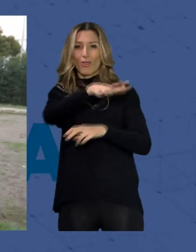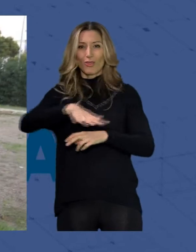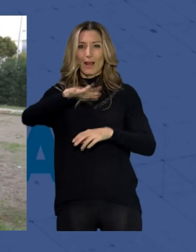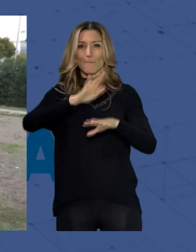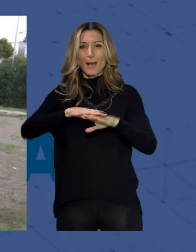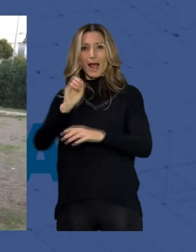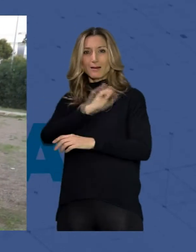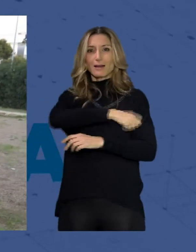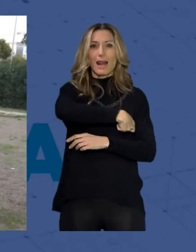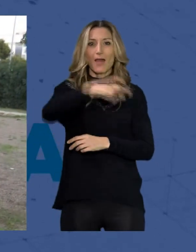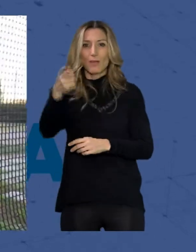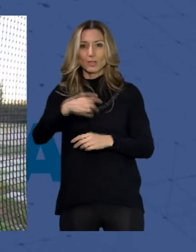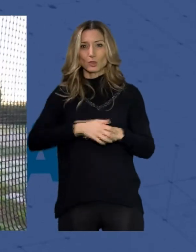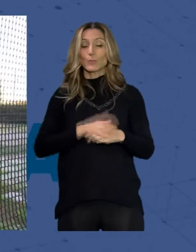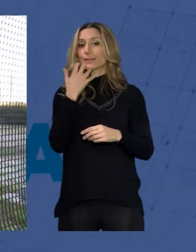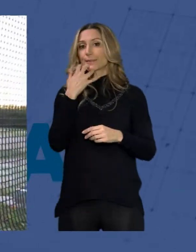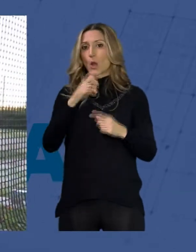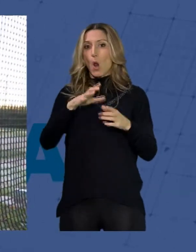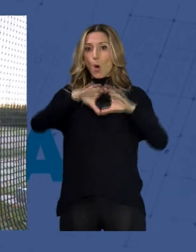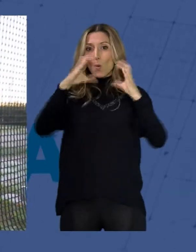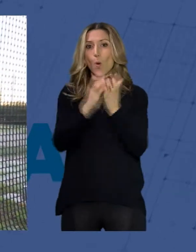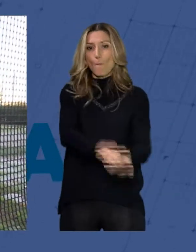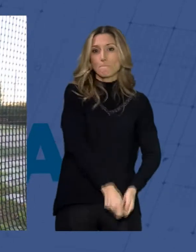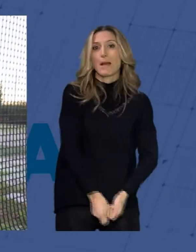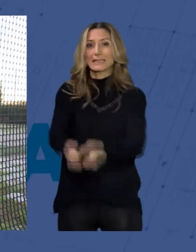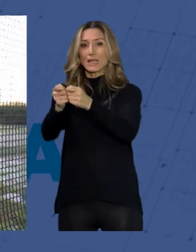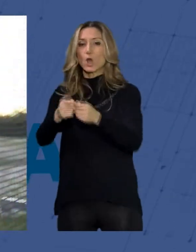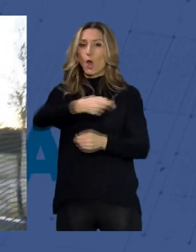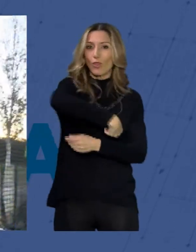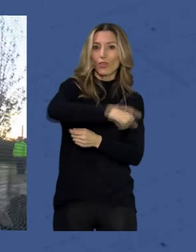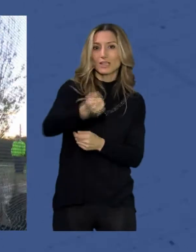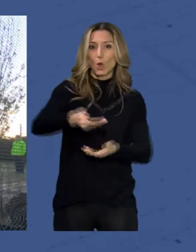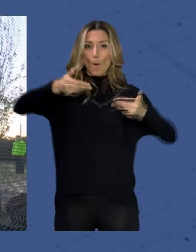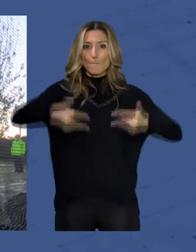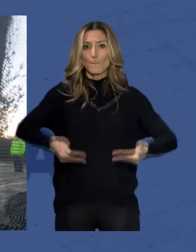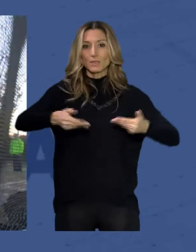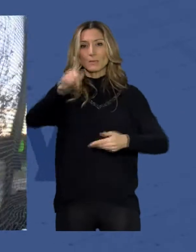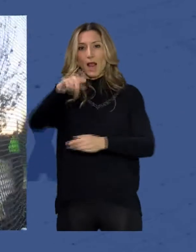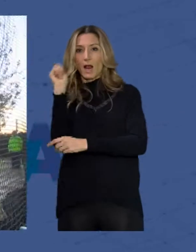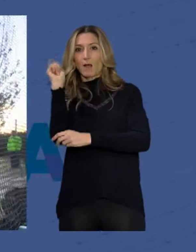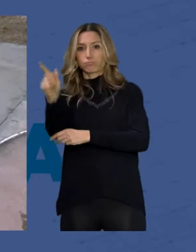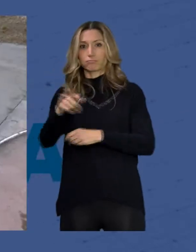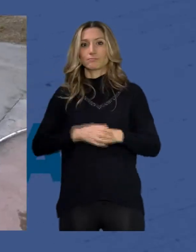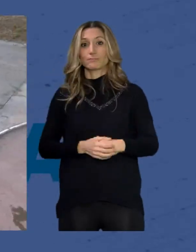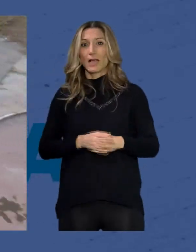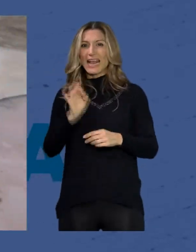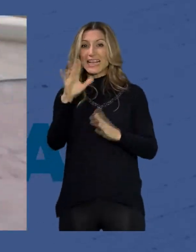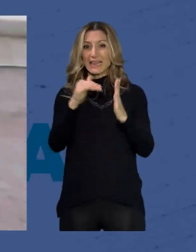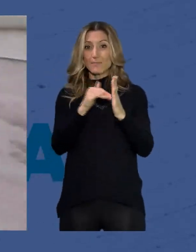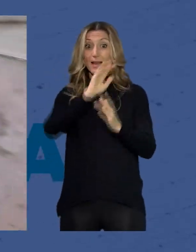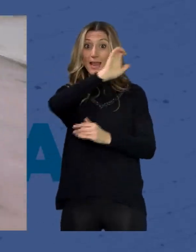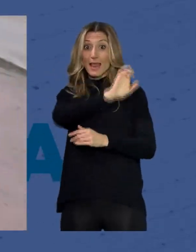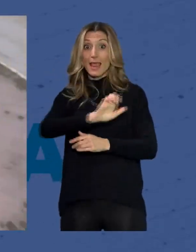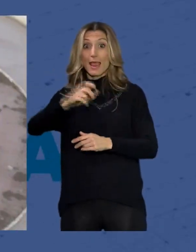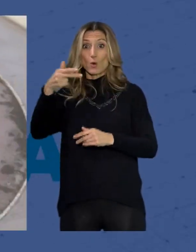se puede practicar disciplinas como martillo disco peso y jabalena una inversión de 15.000 euros para habilitar